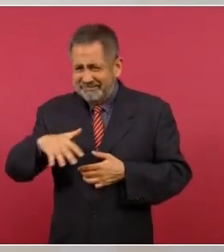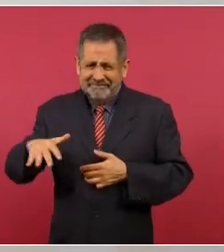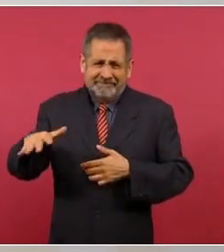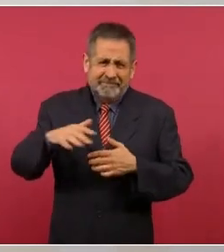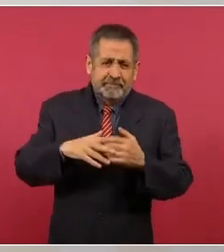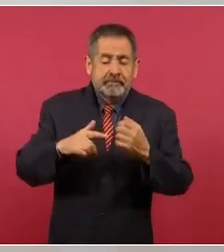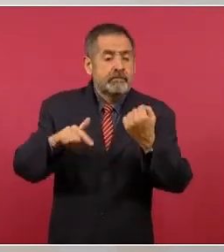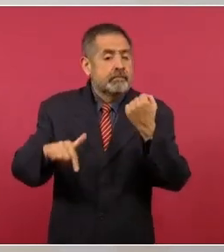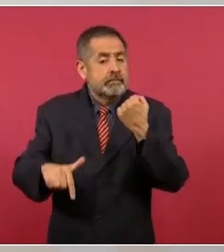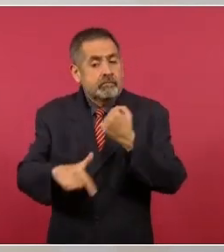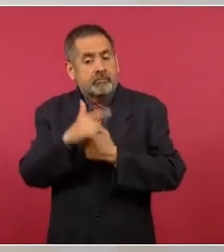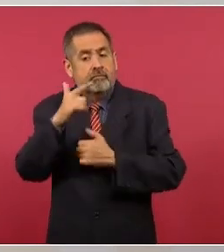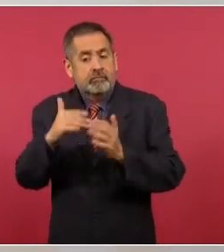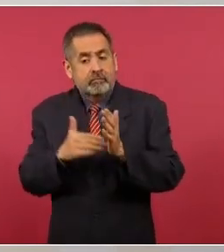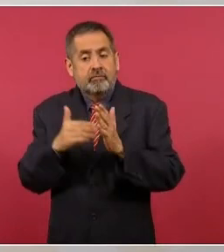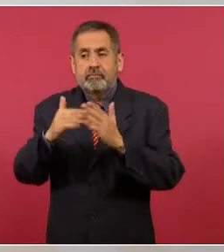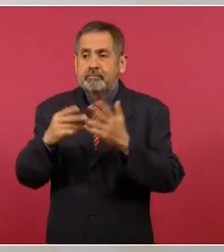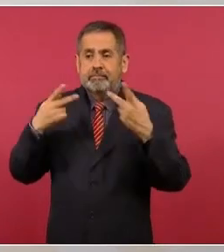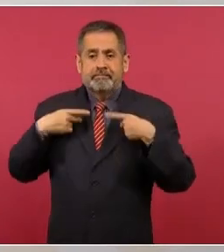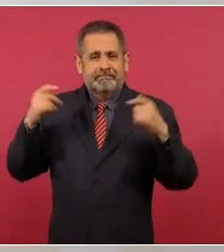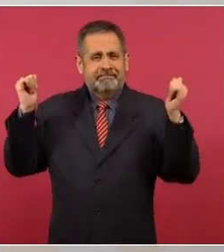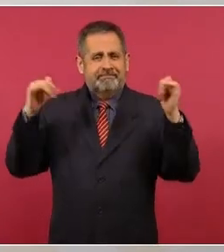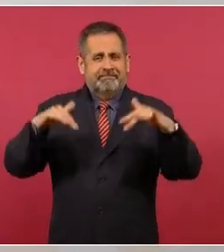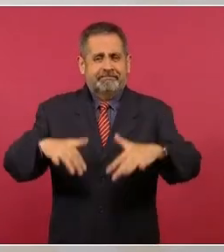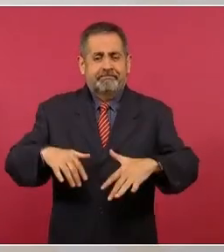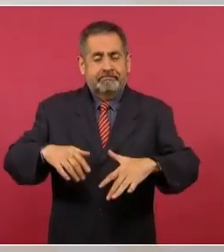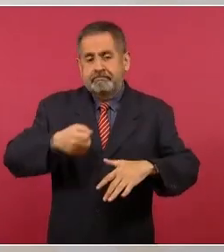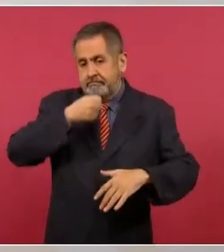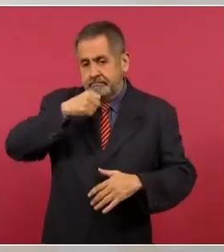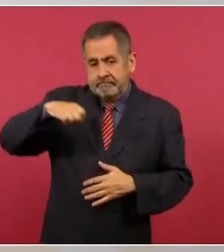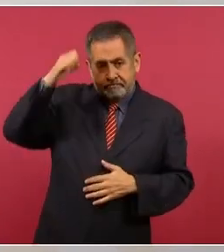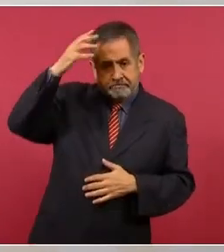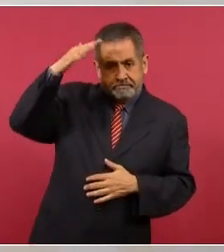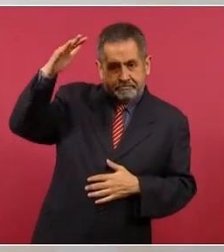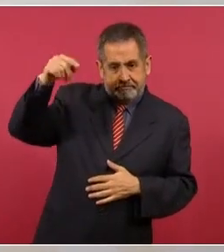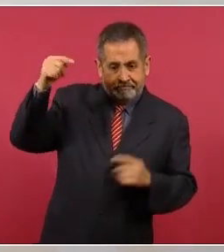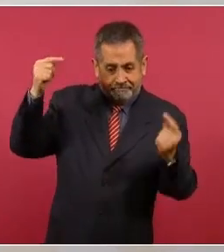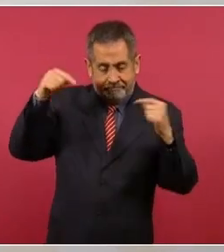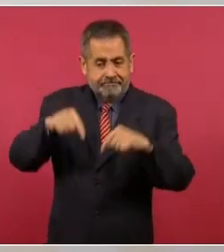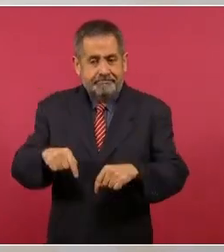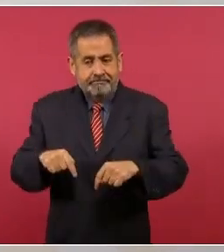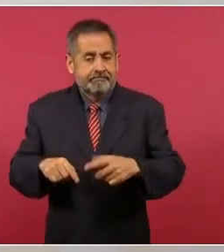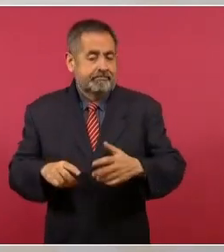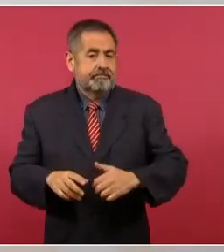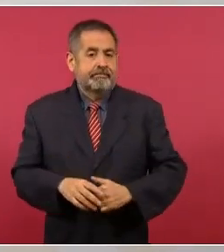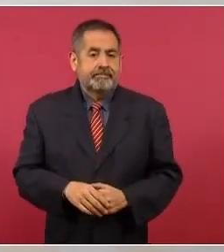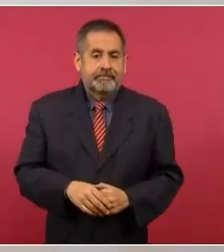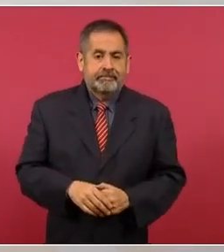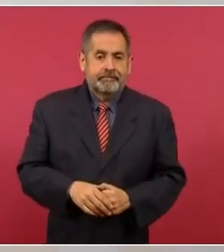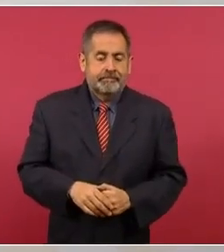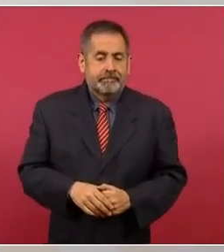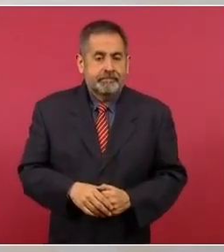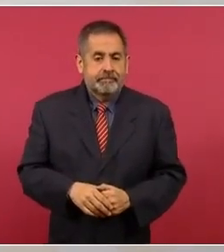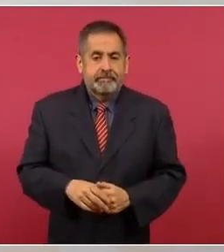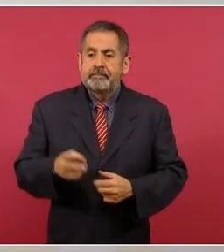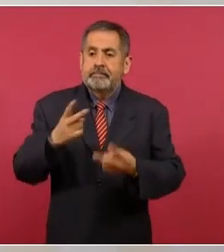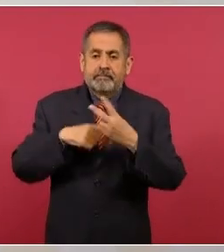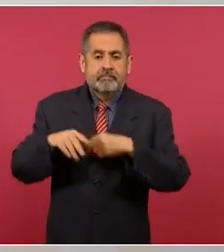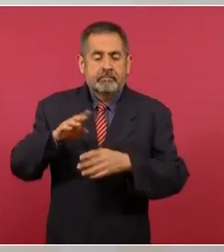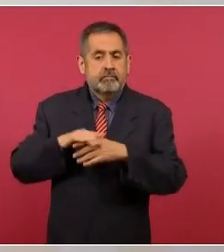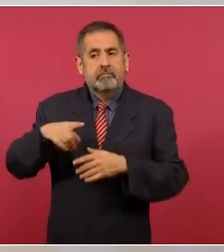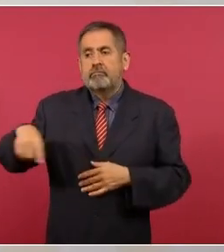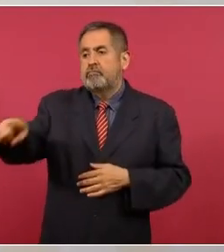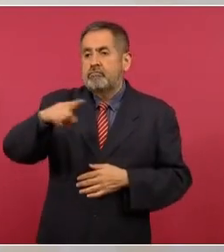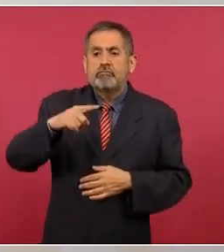12 millones de adultos mayores que reciben una